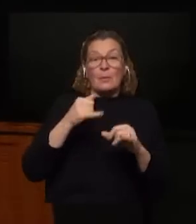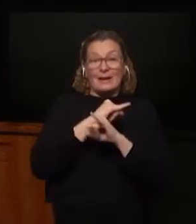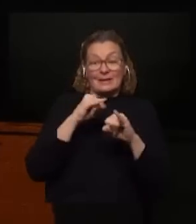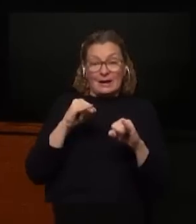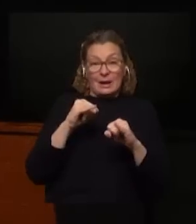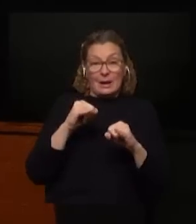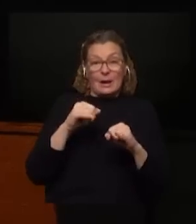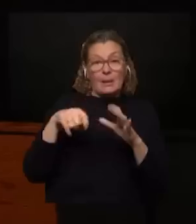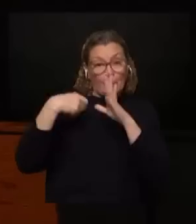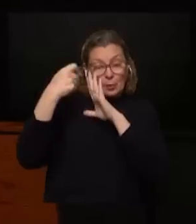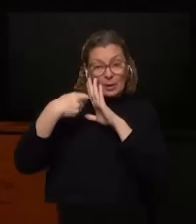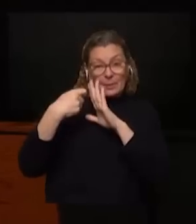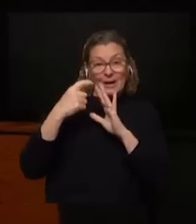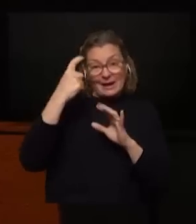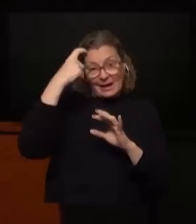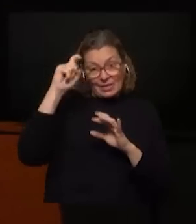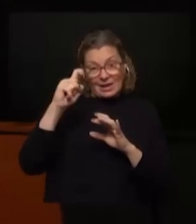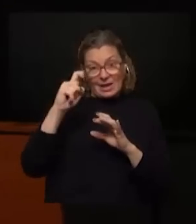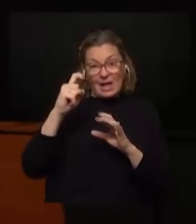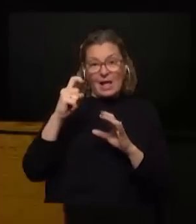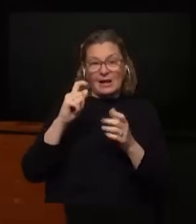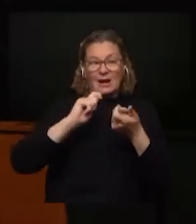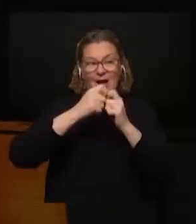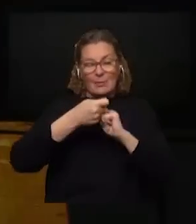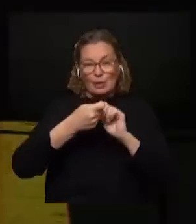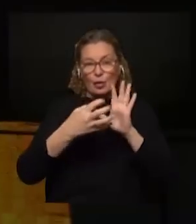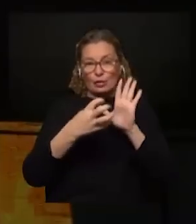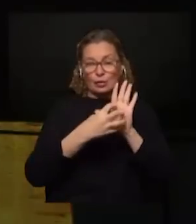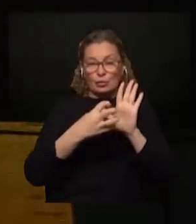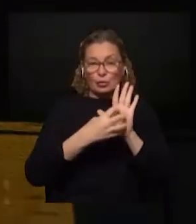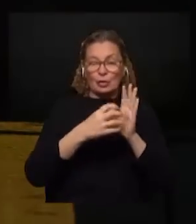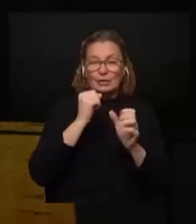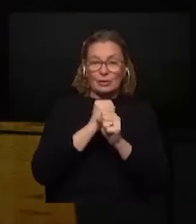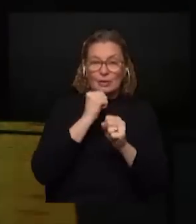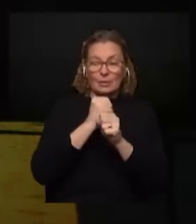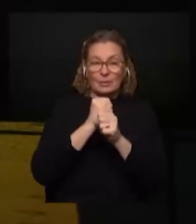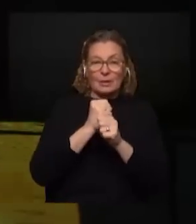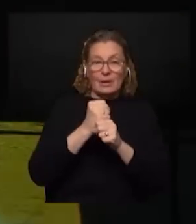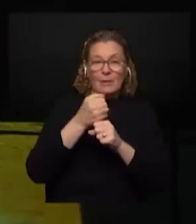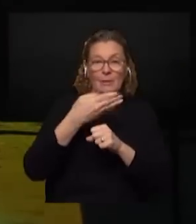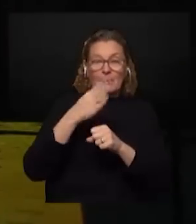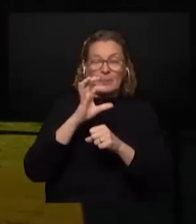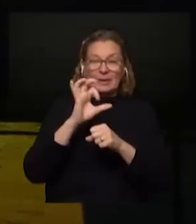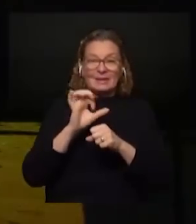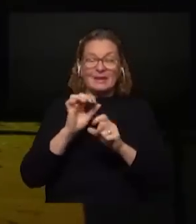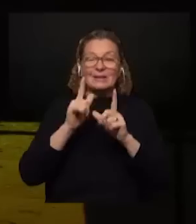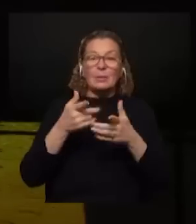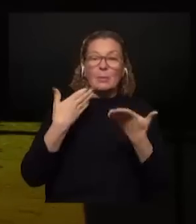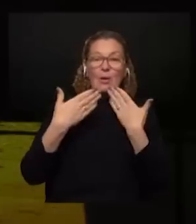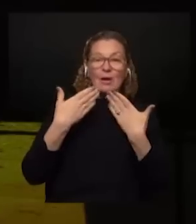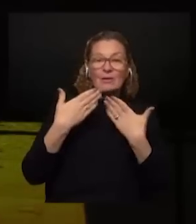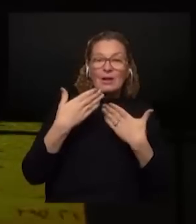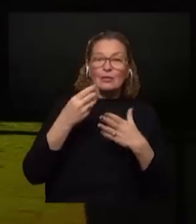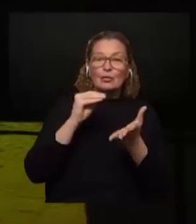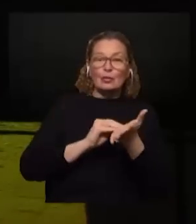acercar justamente a la idea de reforma constitucional que traen los trabajadores y trabajadoras de la seguridad social y también vamos a hablar sobre las